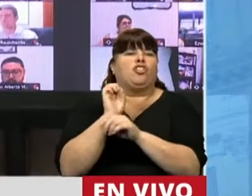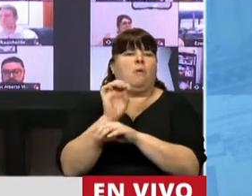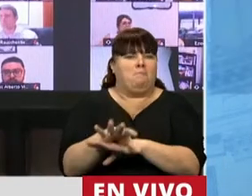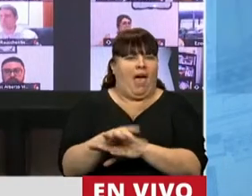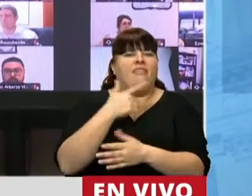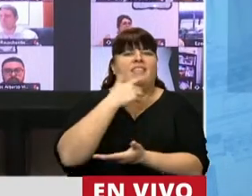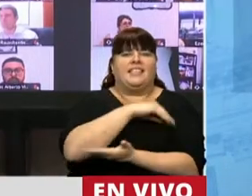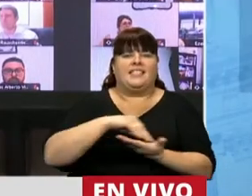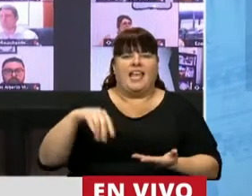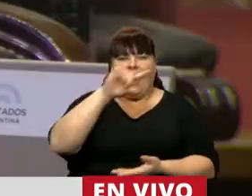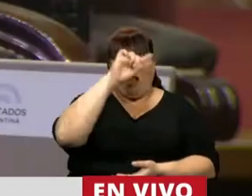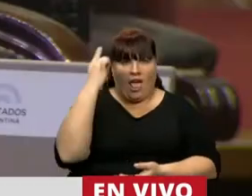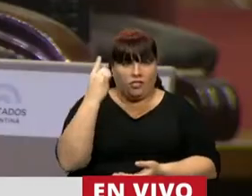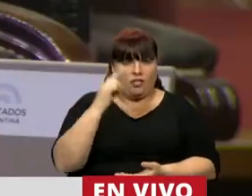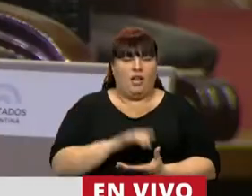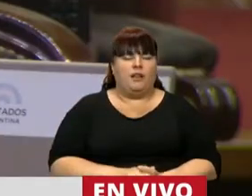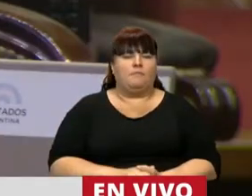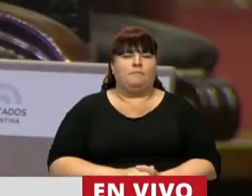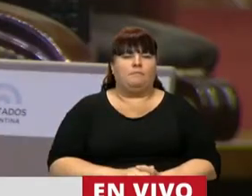al Senado de la Nación.